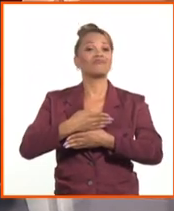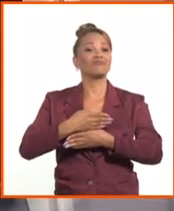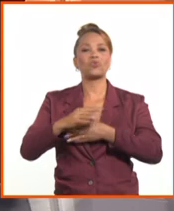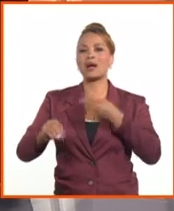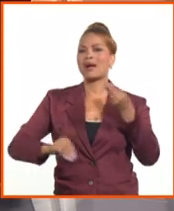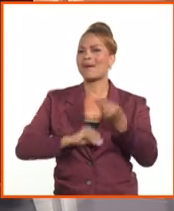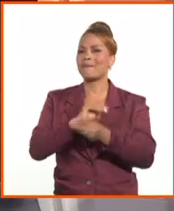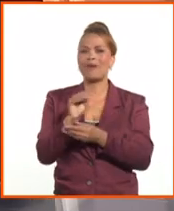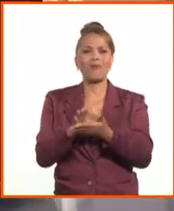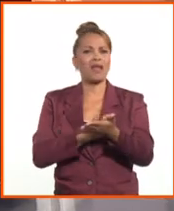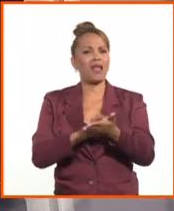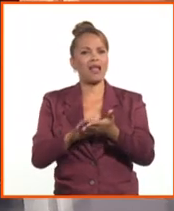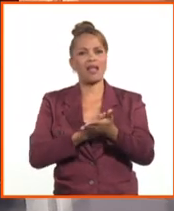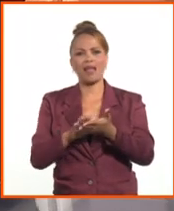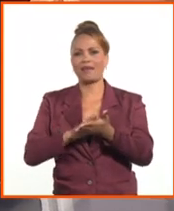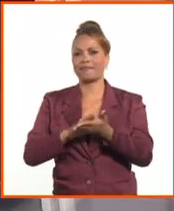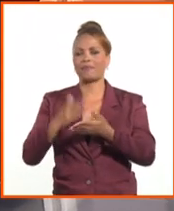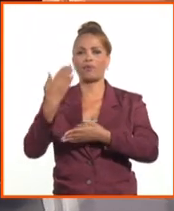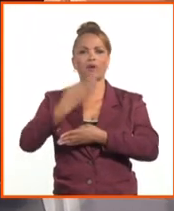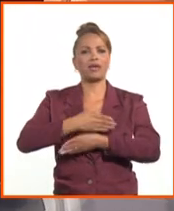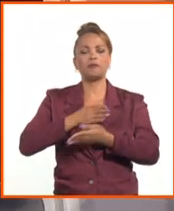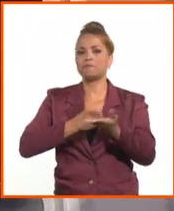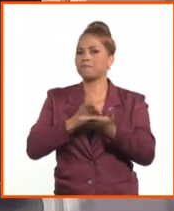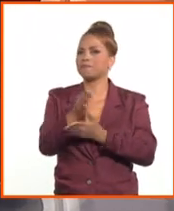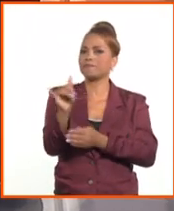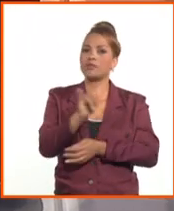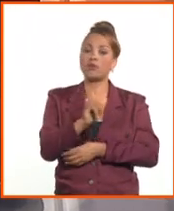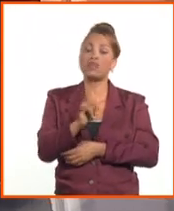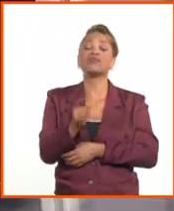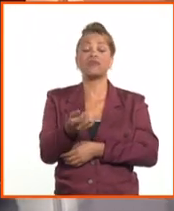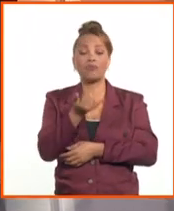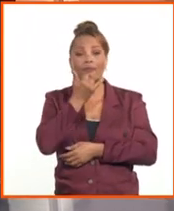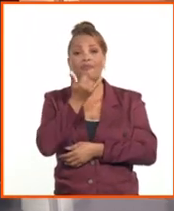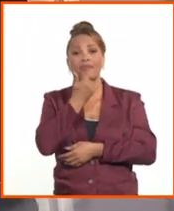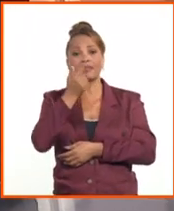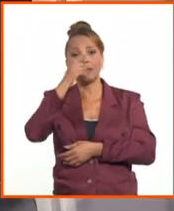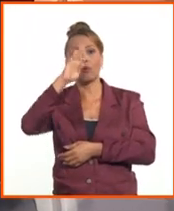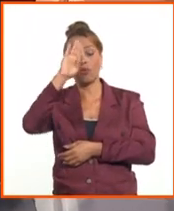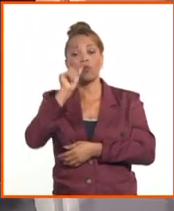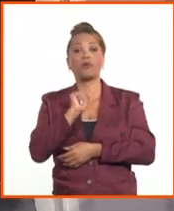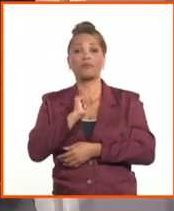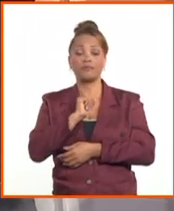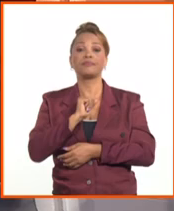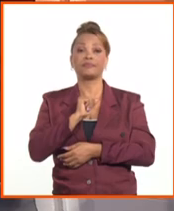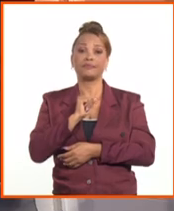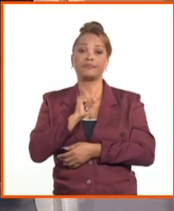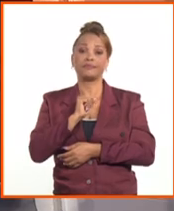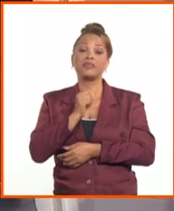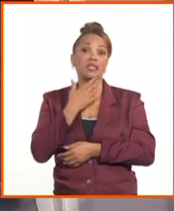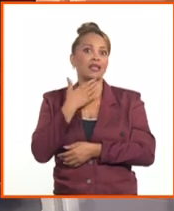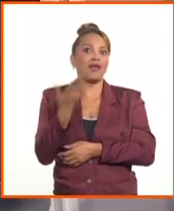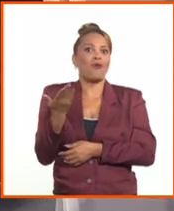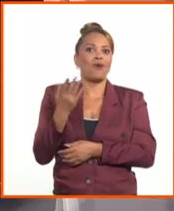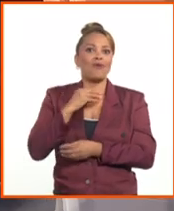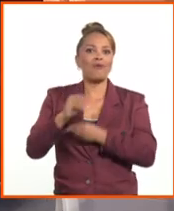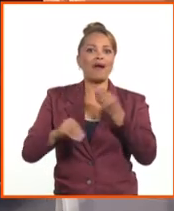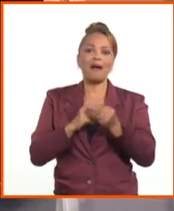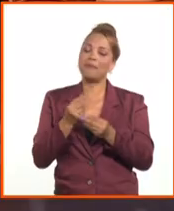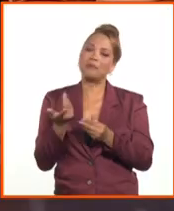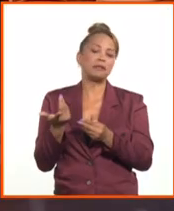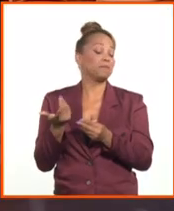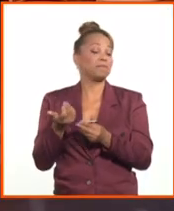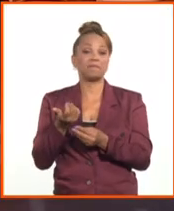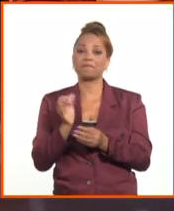milímetro y por lo tanto no nos permiten dar ese paso que sería favorable para nuestra población. Ahora, el otro